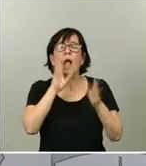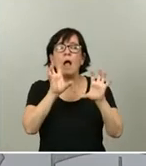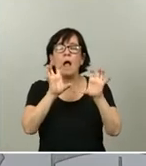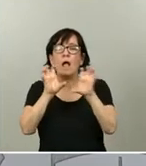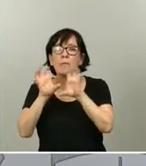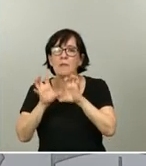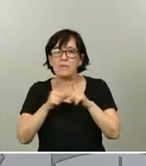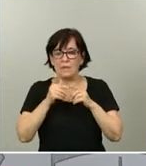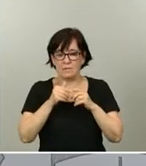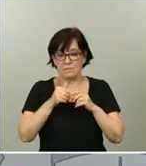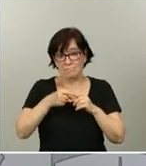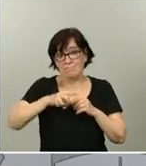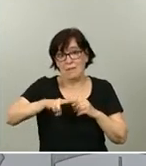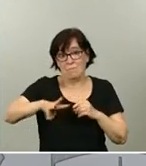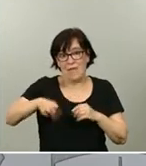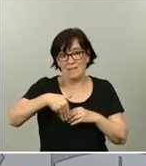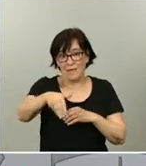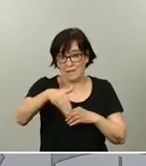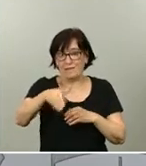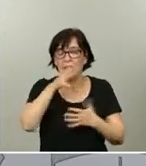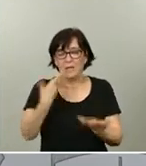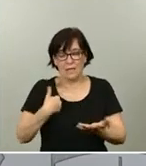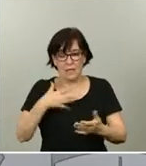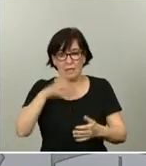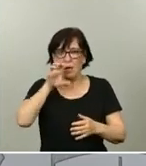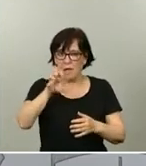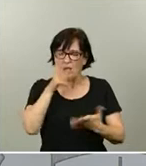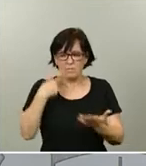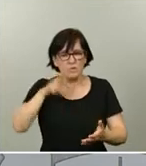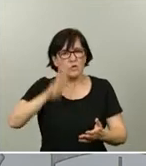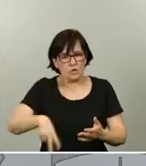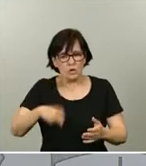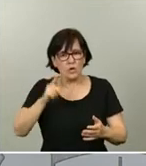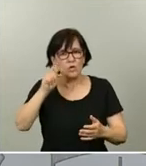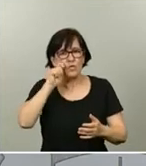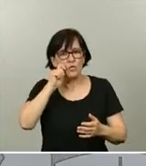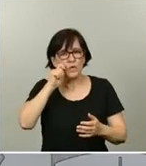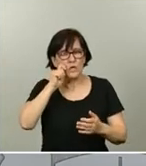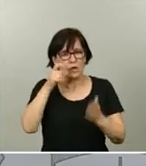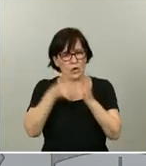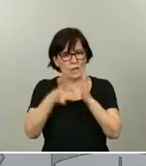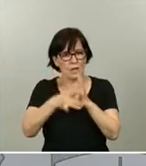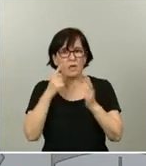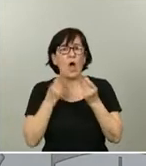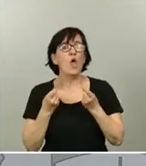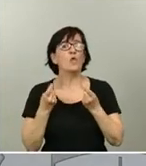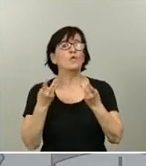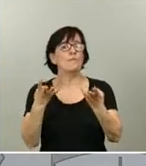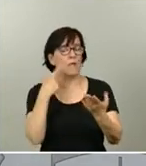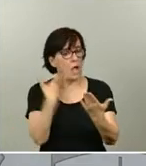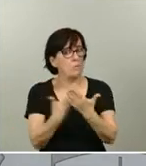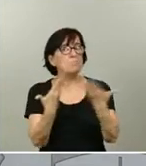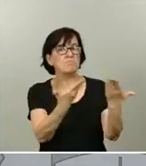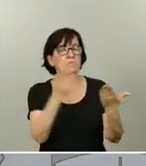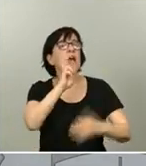próximos meses. Queremos que nuestro país, que ya es reconocido como destino turístico de calidad, ahí están las cifras, sea también reconocido